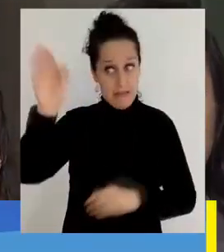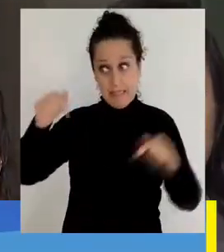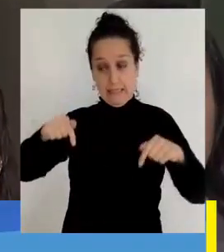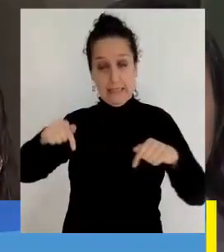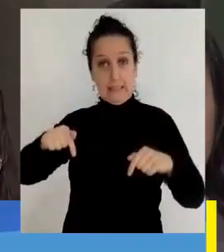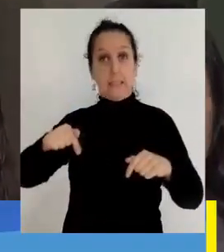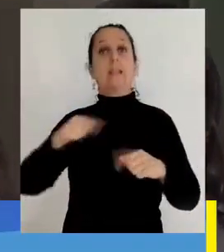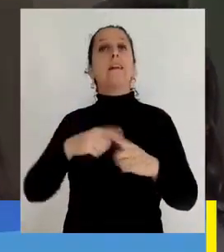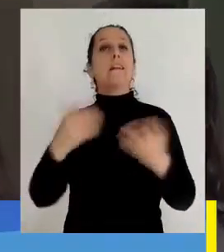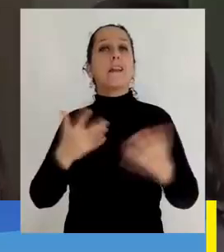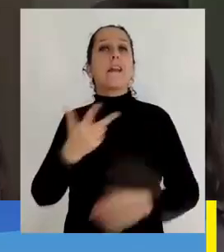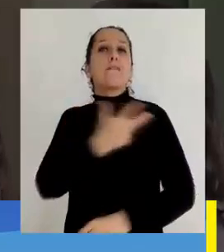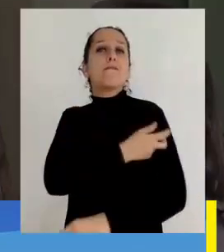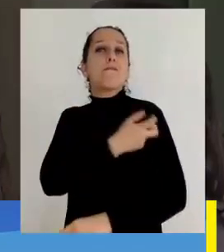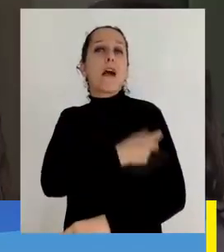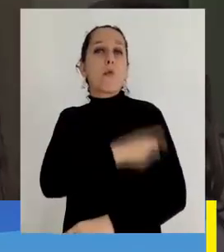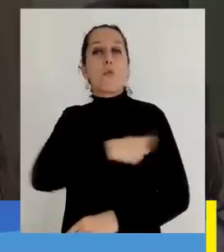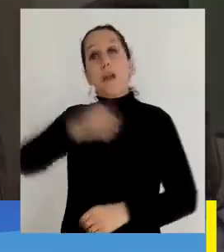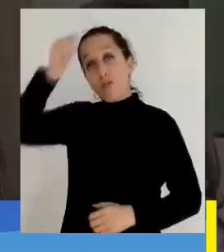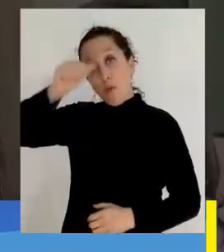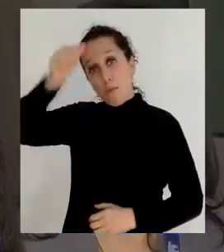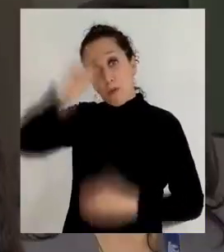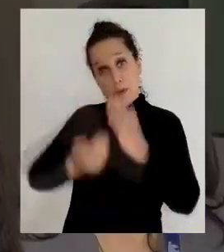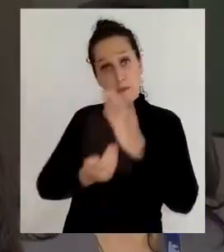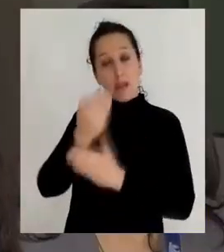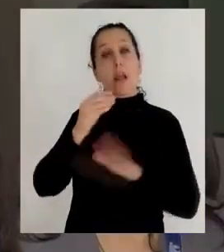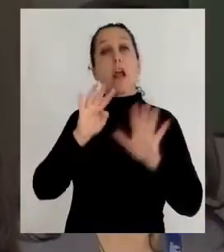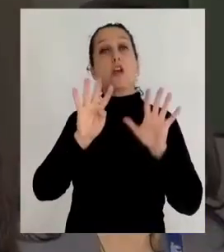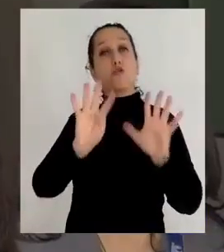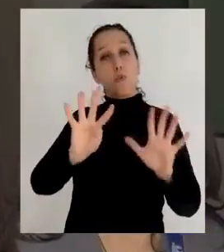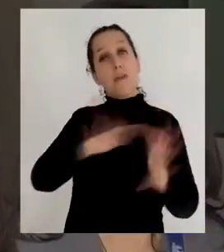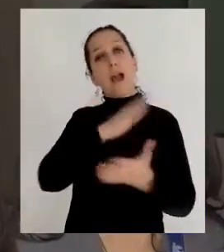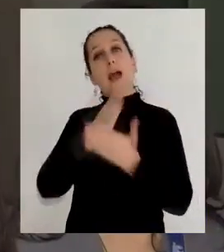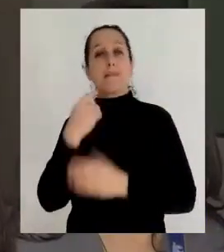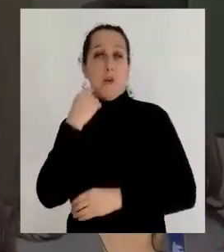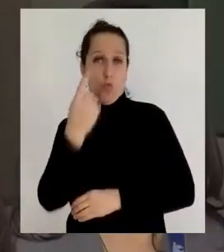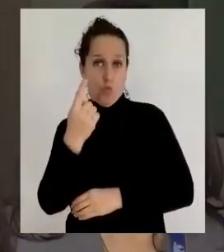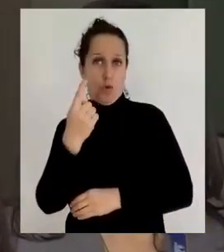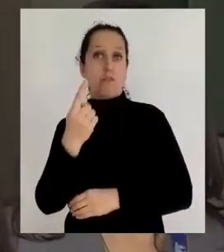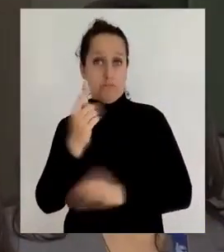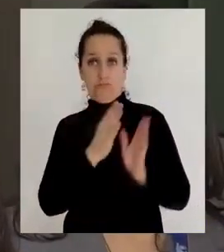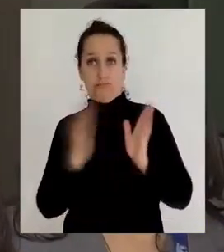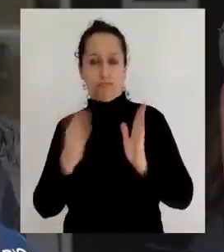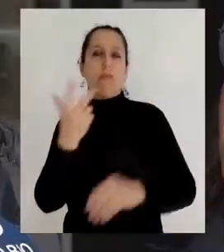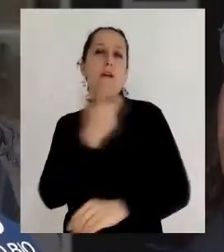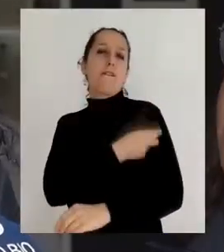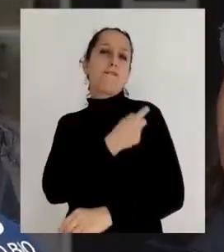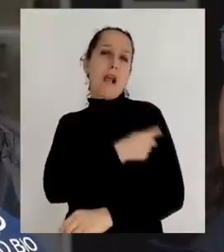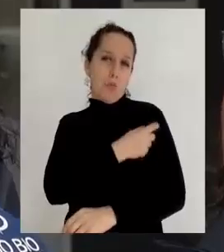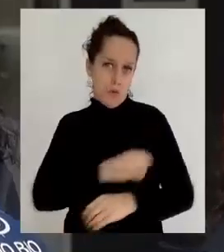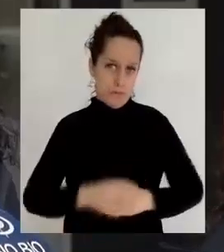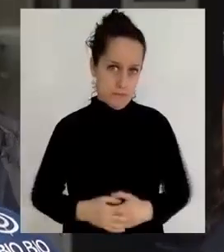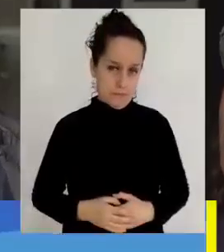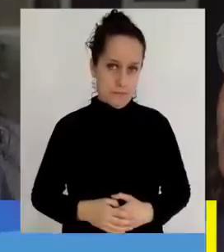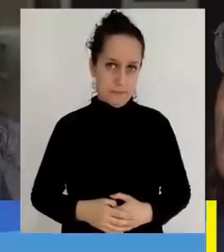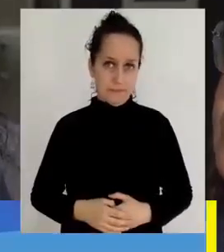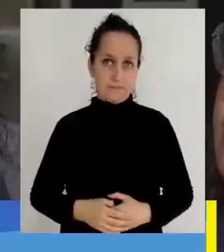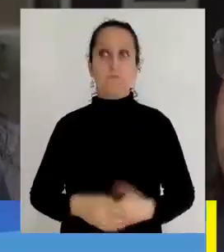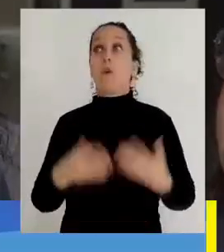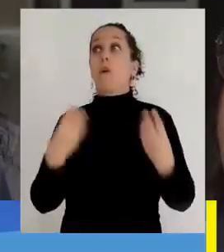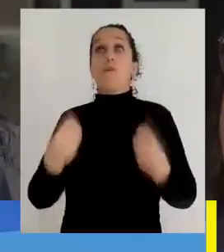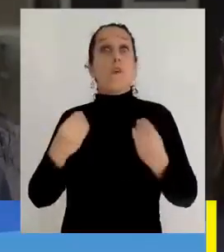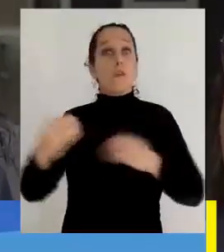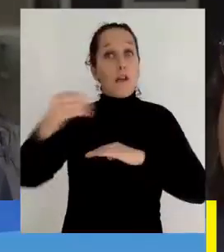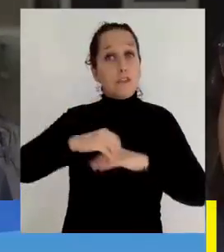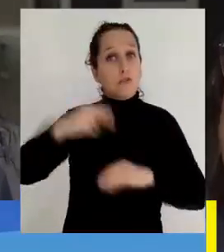donde nos encontramos, vacunación en los días domingo, durante la mañana, de 9 a 1 de la tarde. Para nosotros es una gran noticia